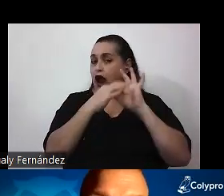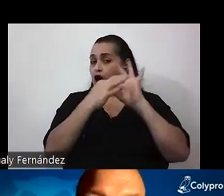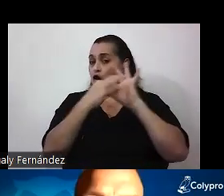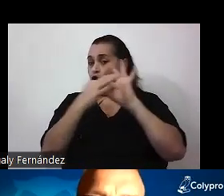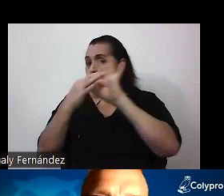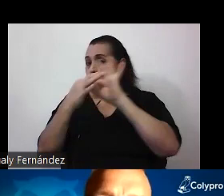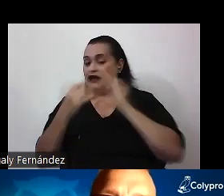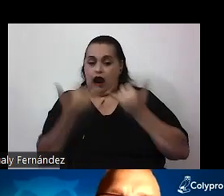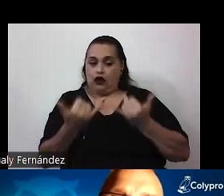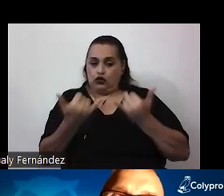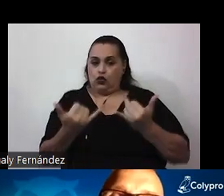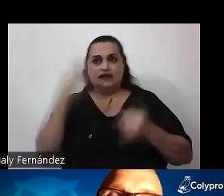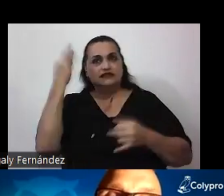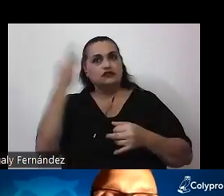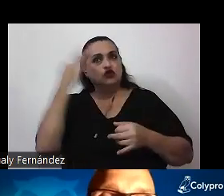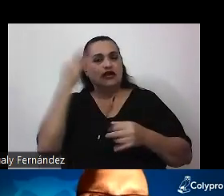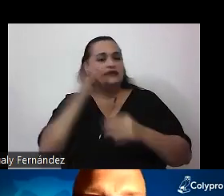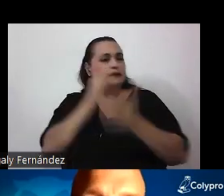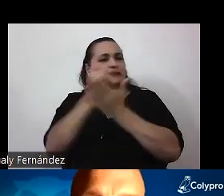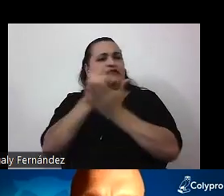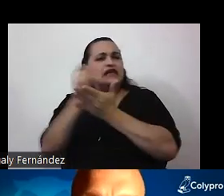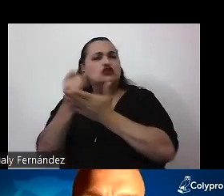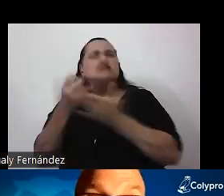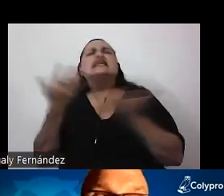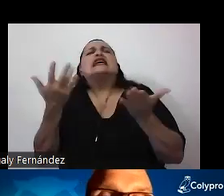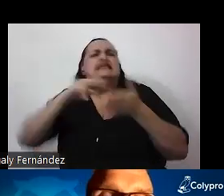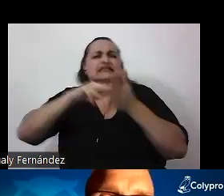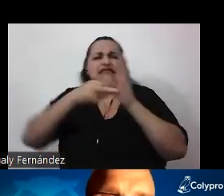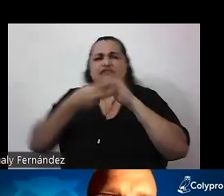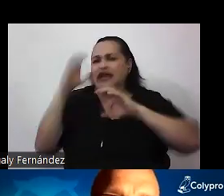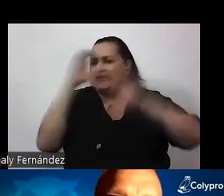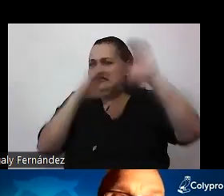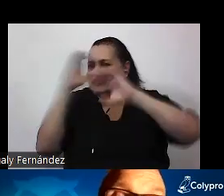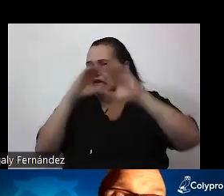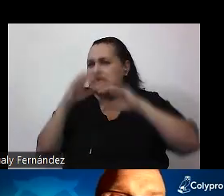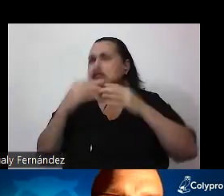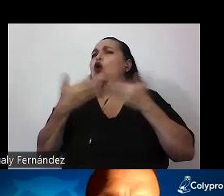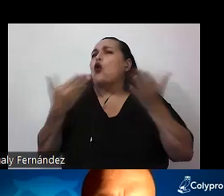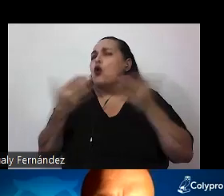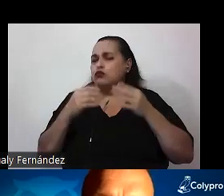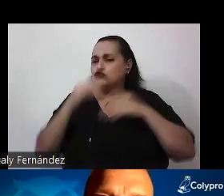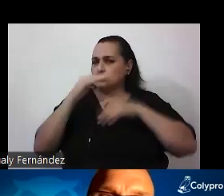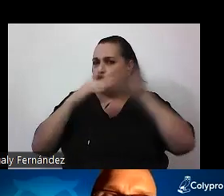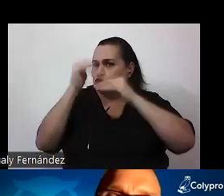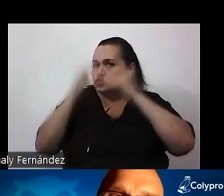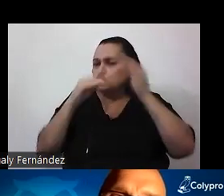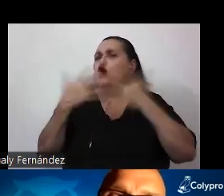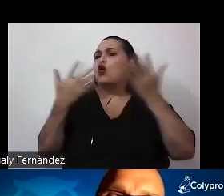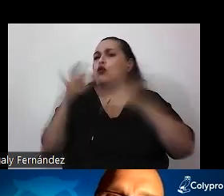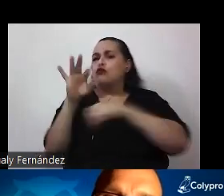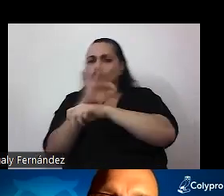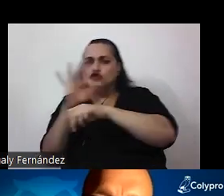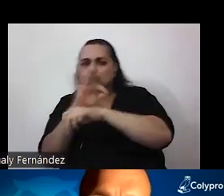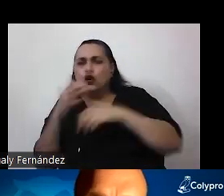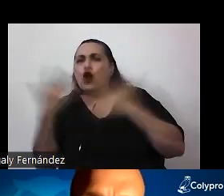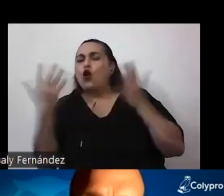teorías e investigaciones, acerca de qué es la ciencia, cómo se construye, cómo funciona, cómo se relaciona con